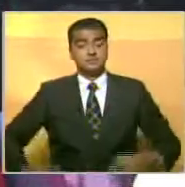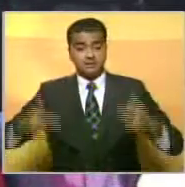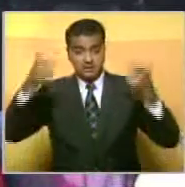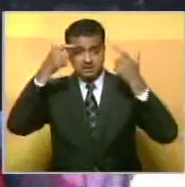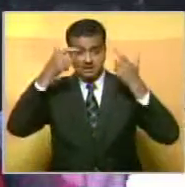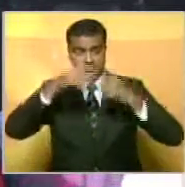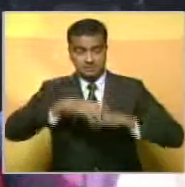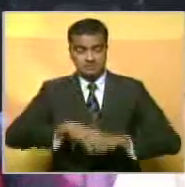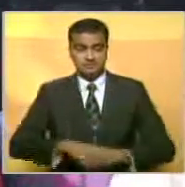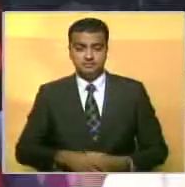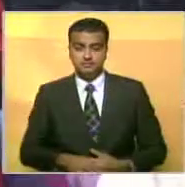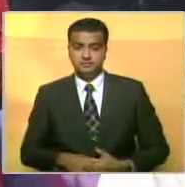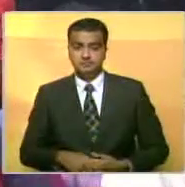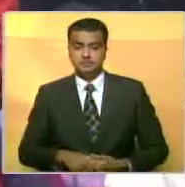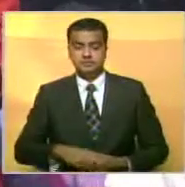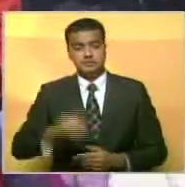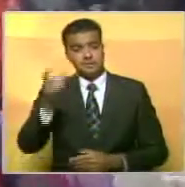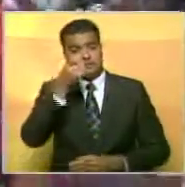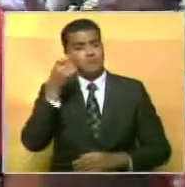Chávez.